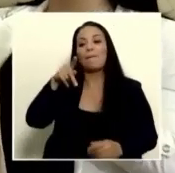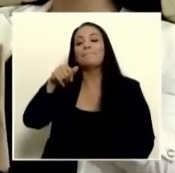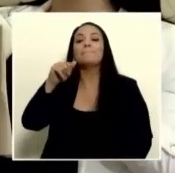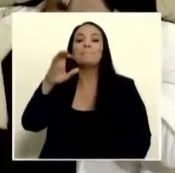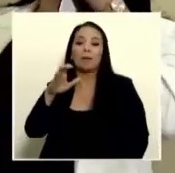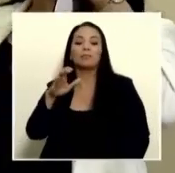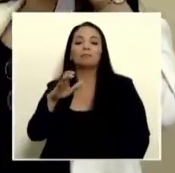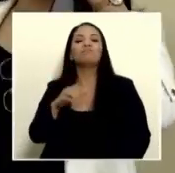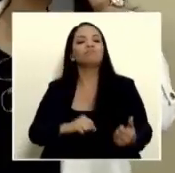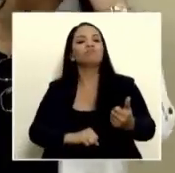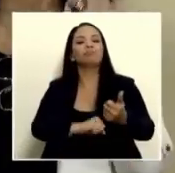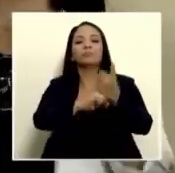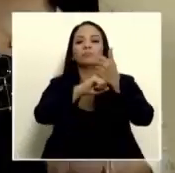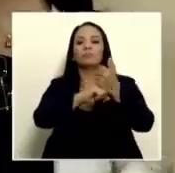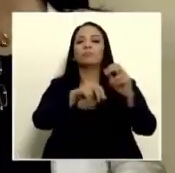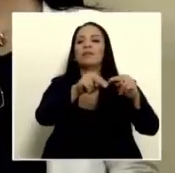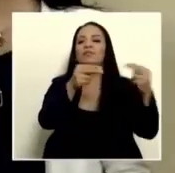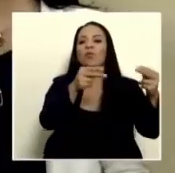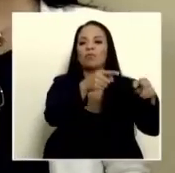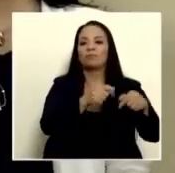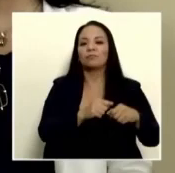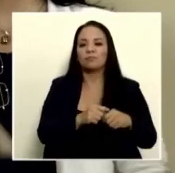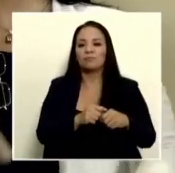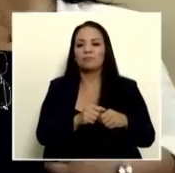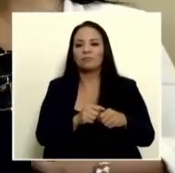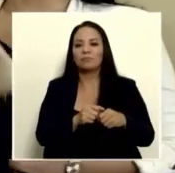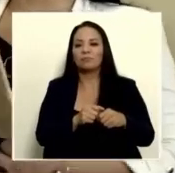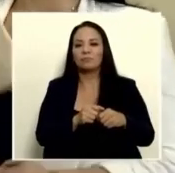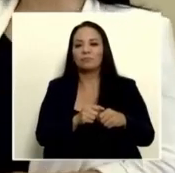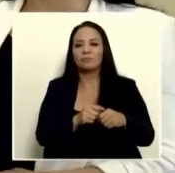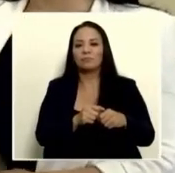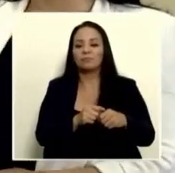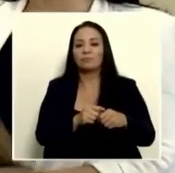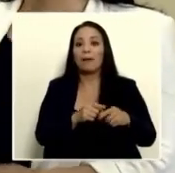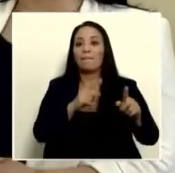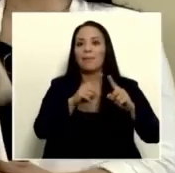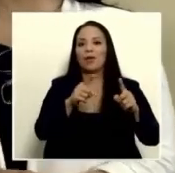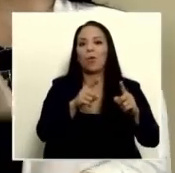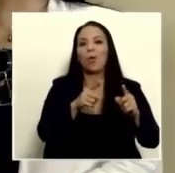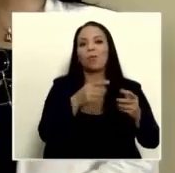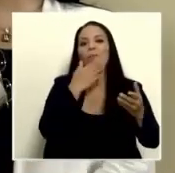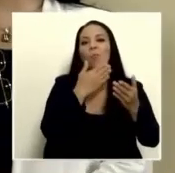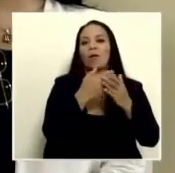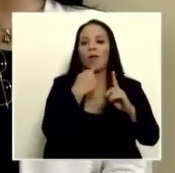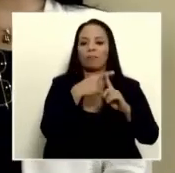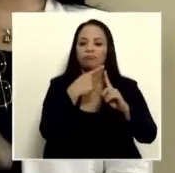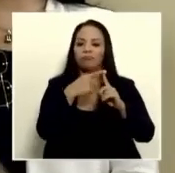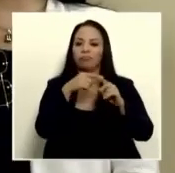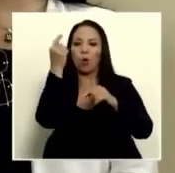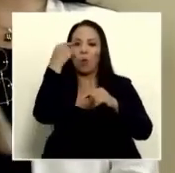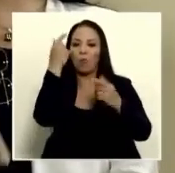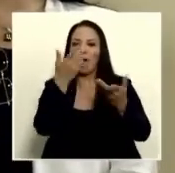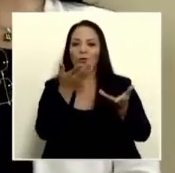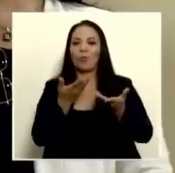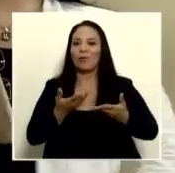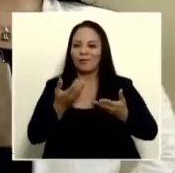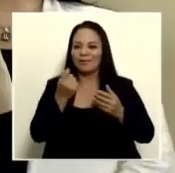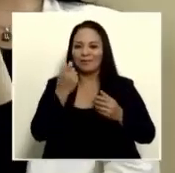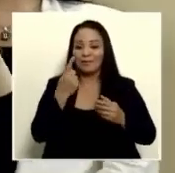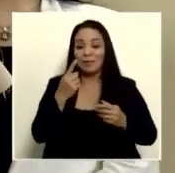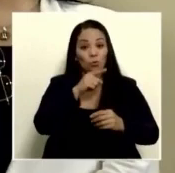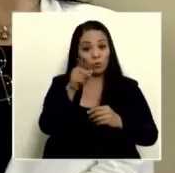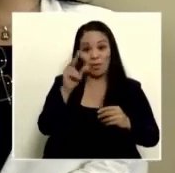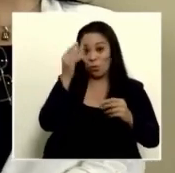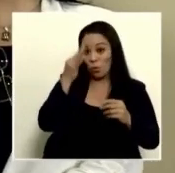hacía favores a la nación a cambio de una cobertura positiva al gobierno si no le creen a Rodrigo